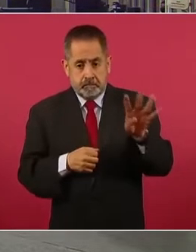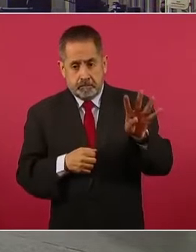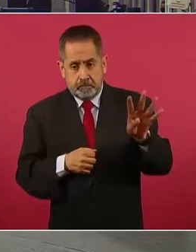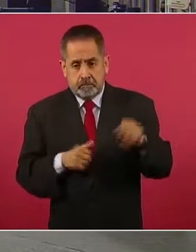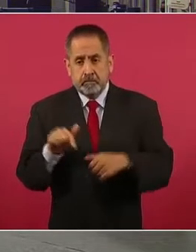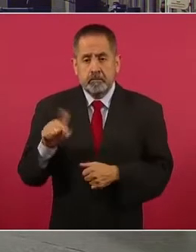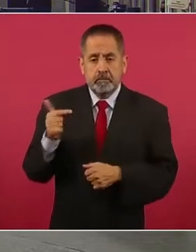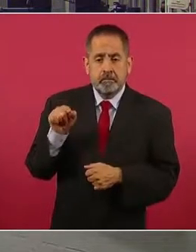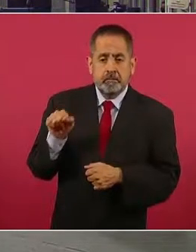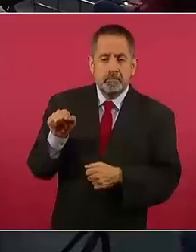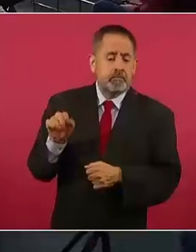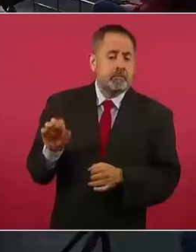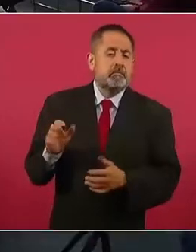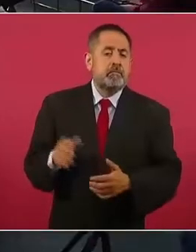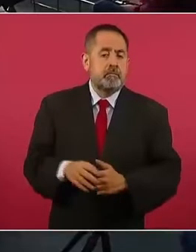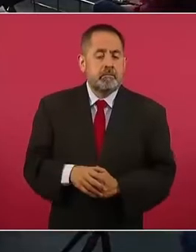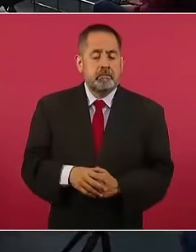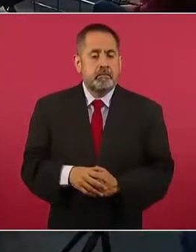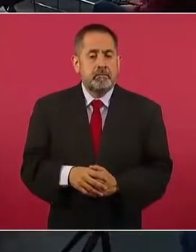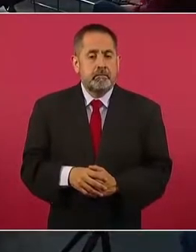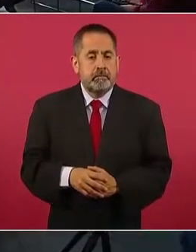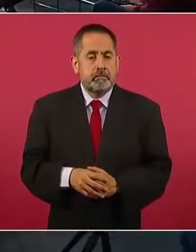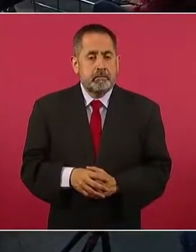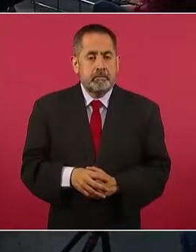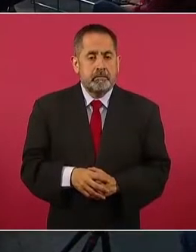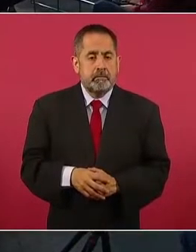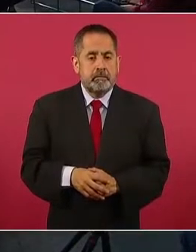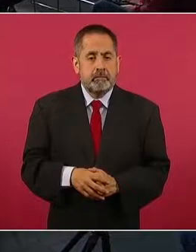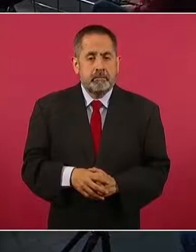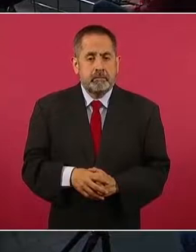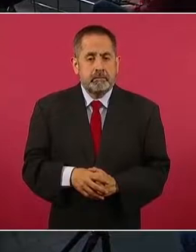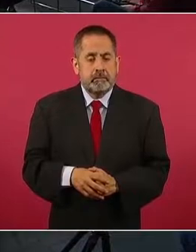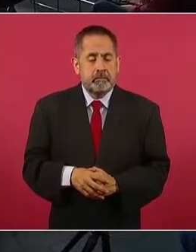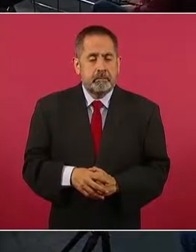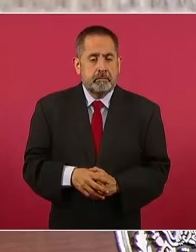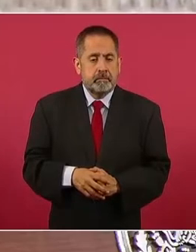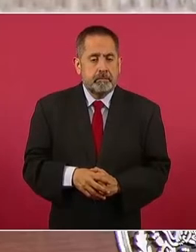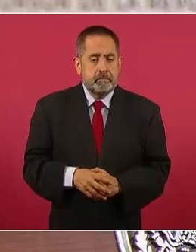que